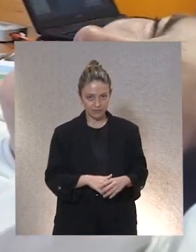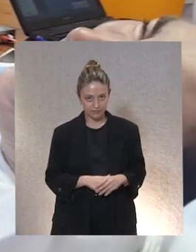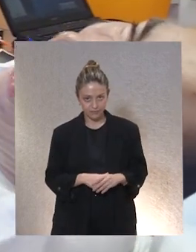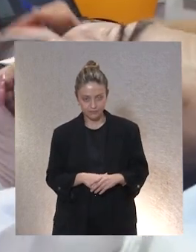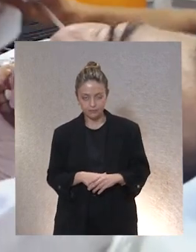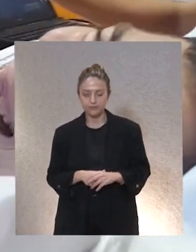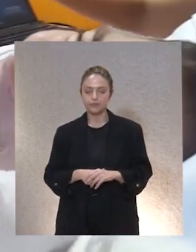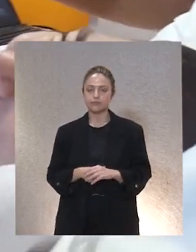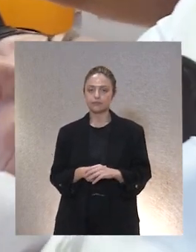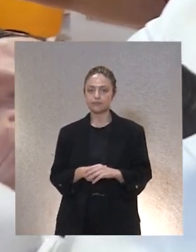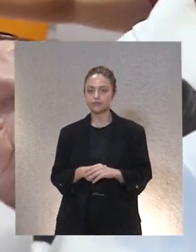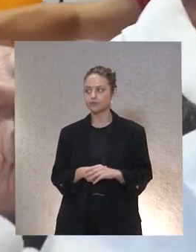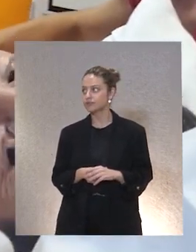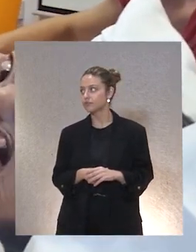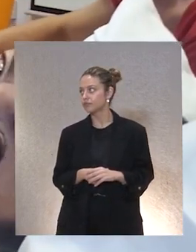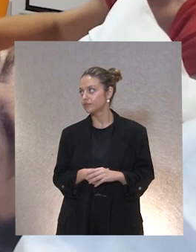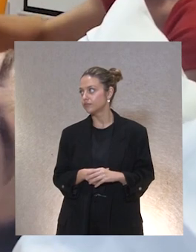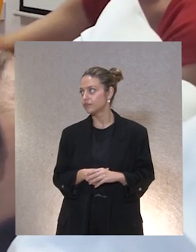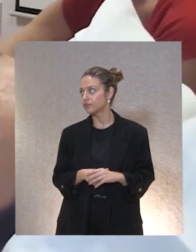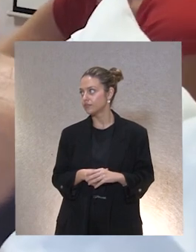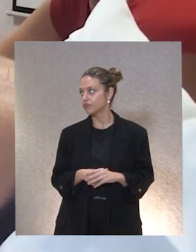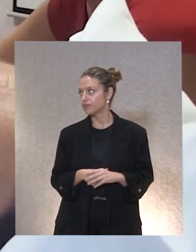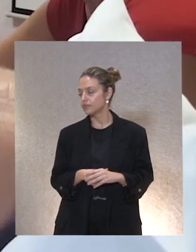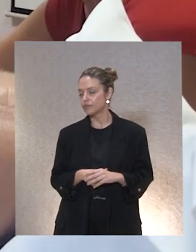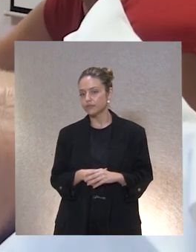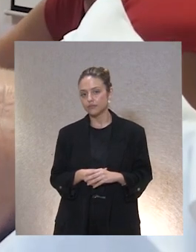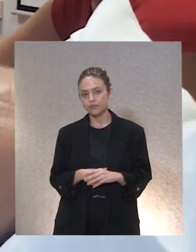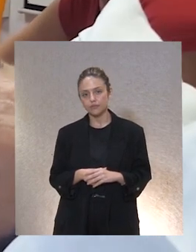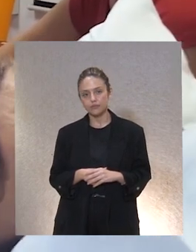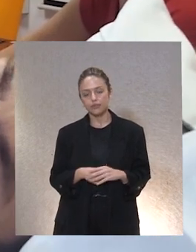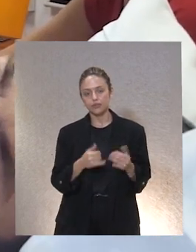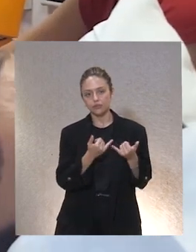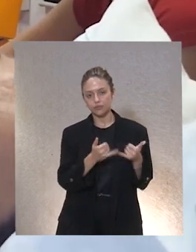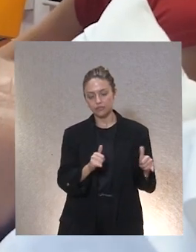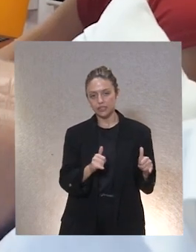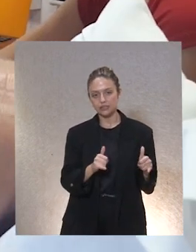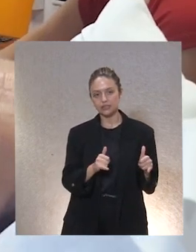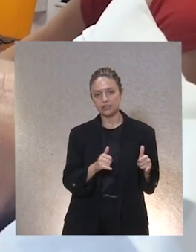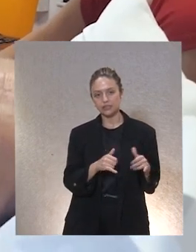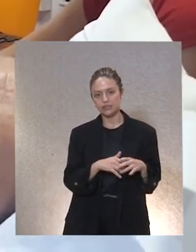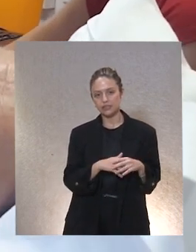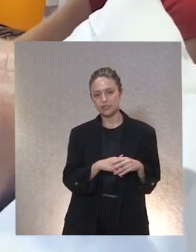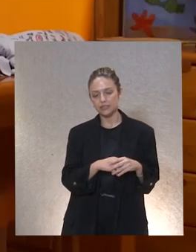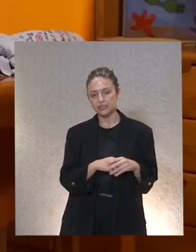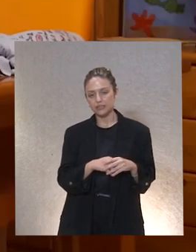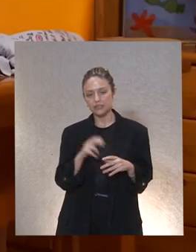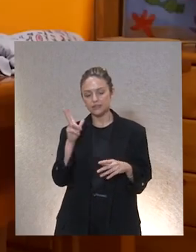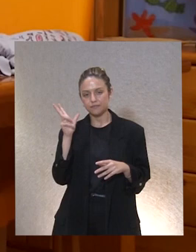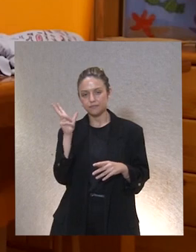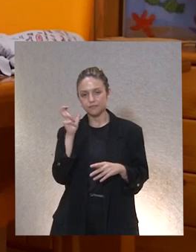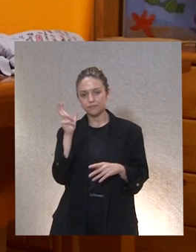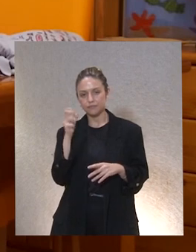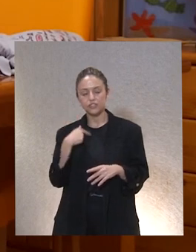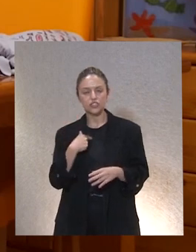hogar por ejemplo haces cosas participas en cosas que hacemos en el hogar en nuestras fiestas Sí ¿qué cosas haces? Yo